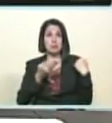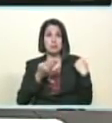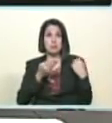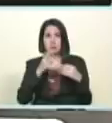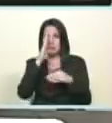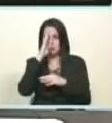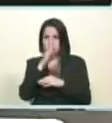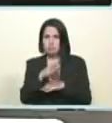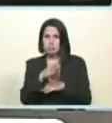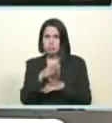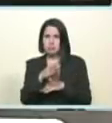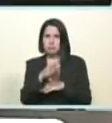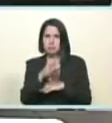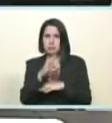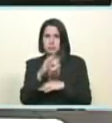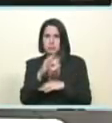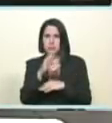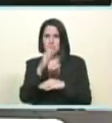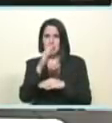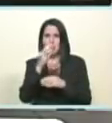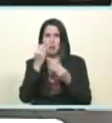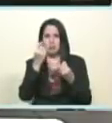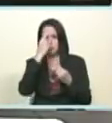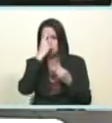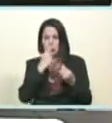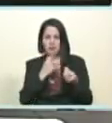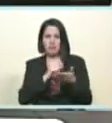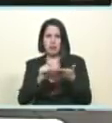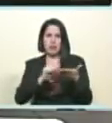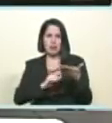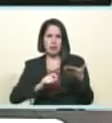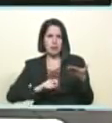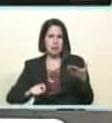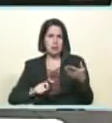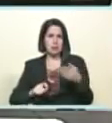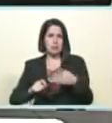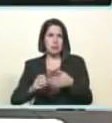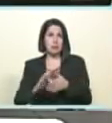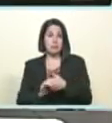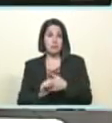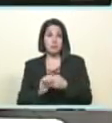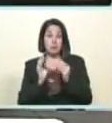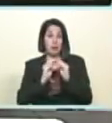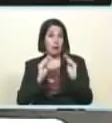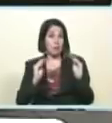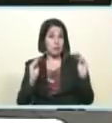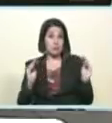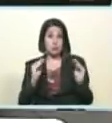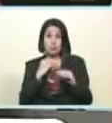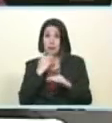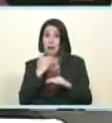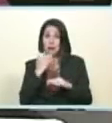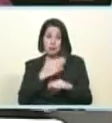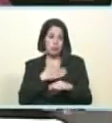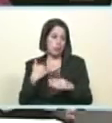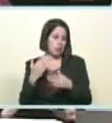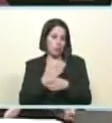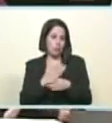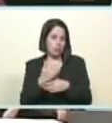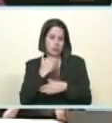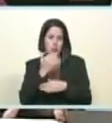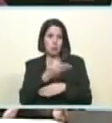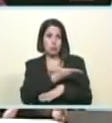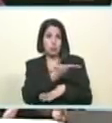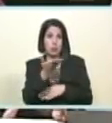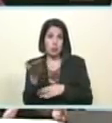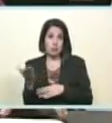felicidades fíjense ustedes pues la última ministra de la presidencia es gobernadora de Lara saquen ustedes las cuentas desde